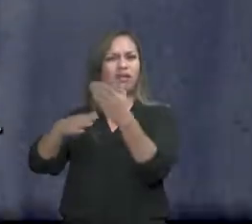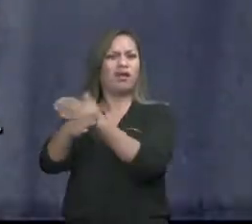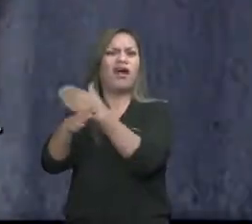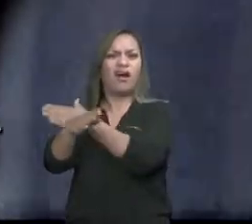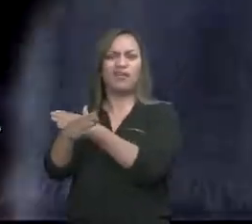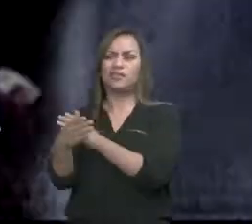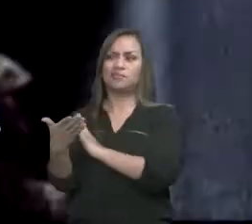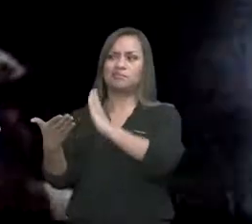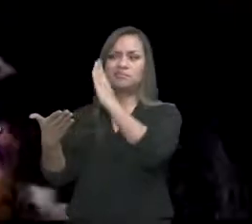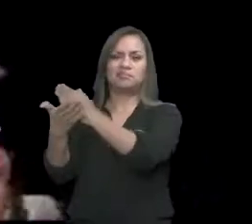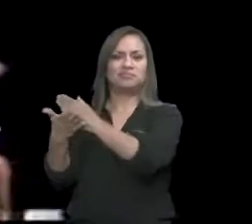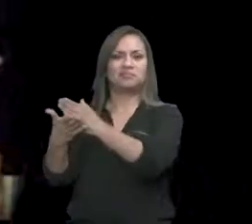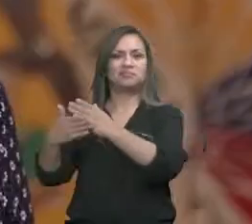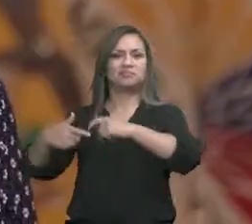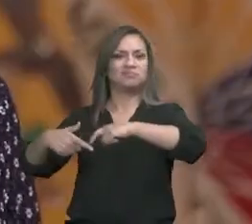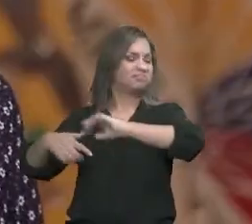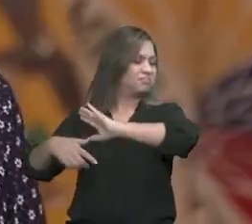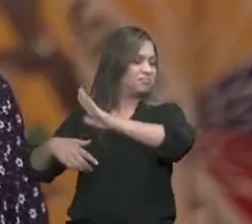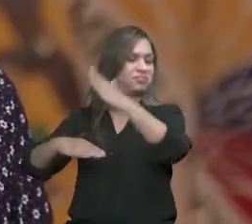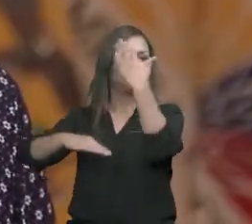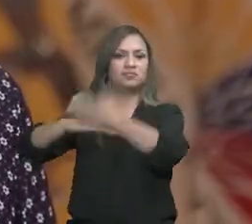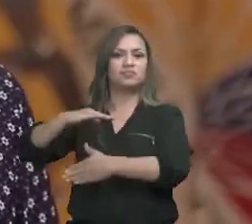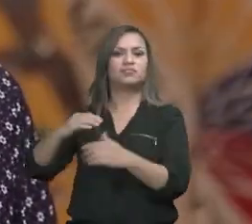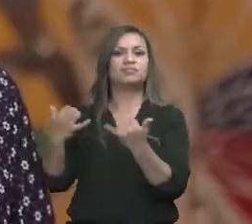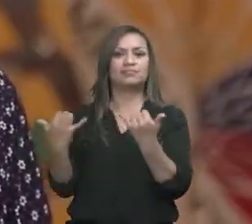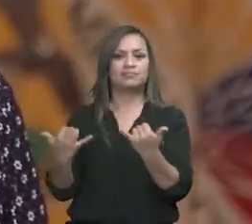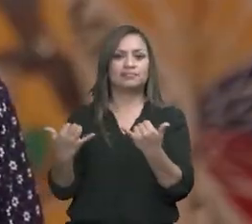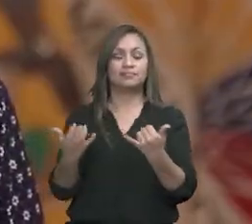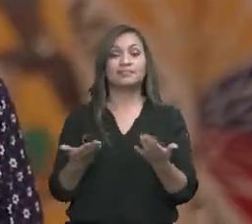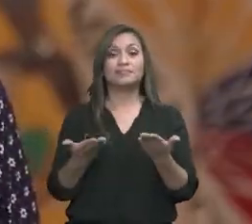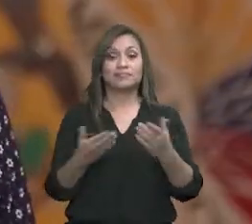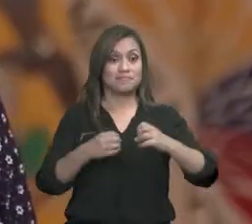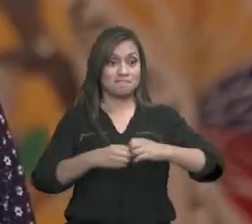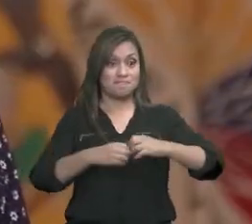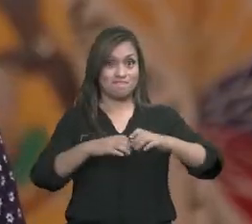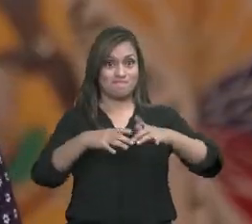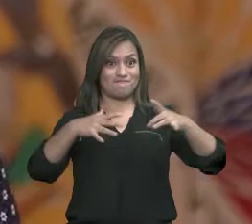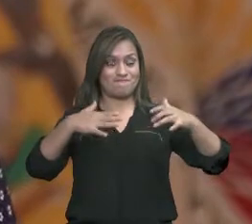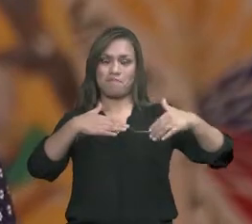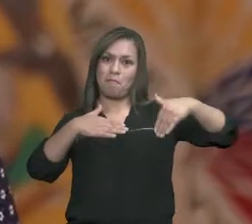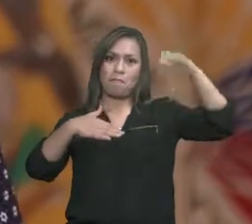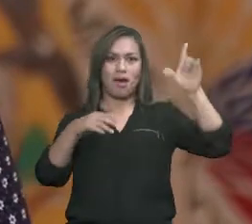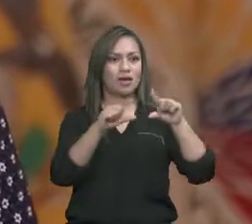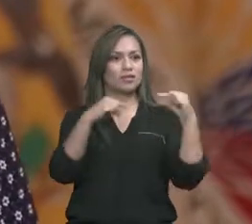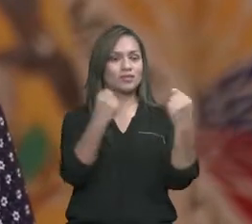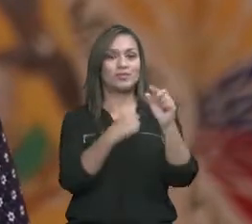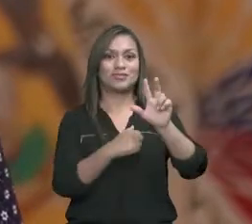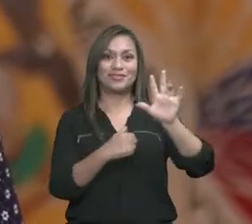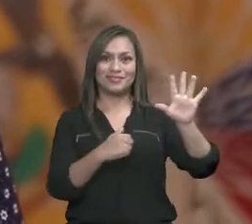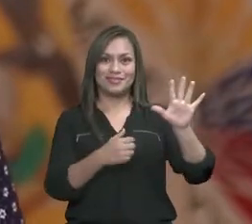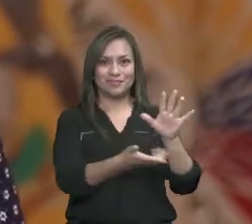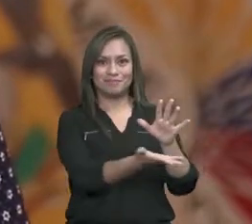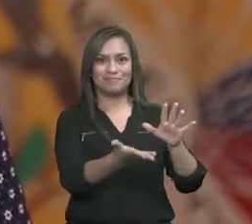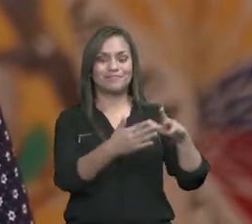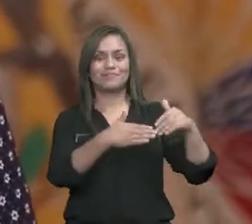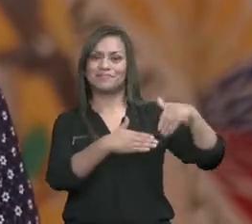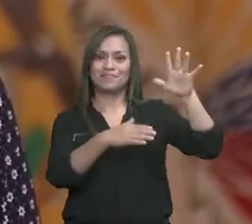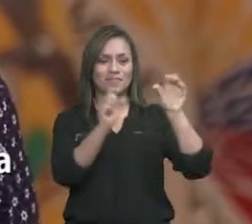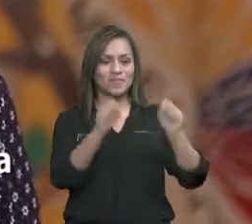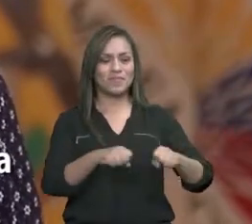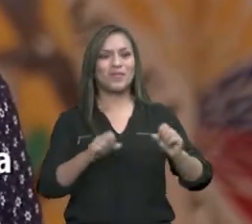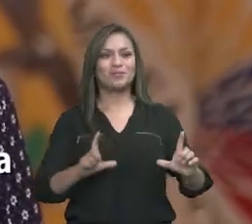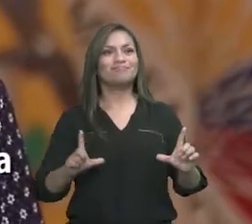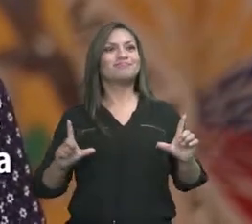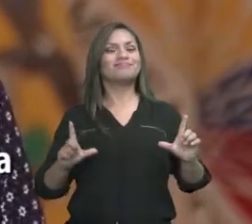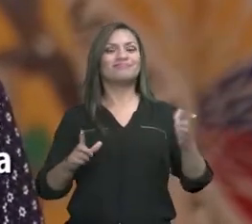y deponía gobiernos. Con más fortalezas que debilidades, y gracias a una mayoría parlamentaria popular y progresista,